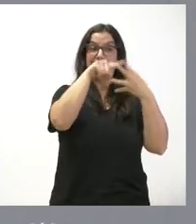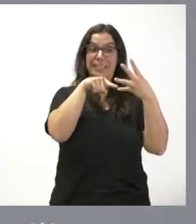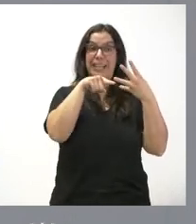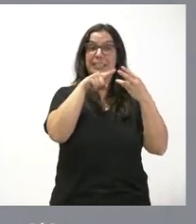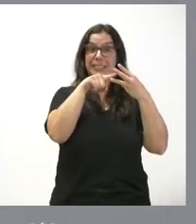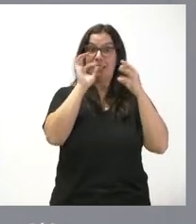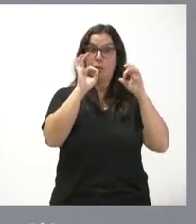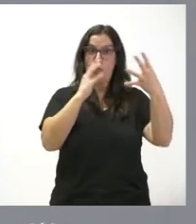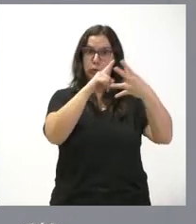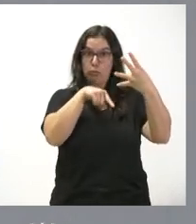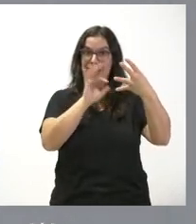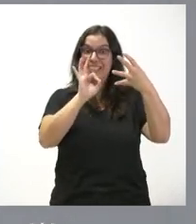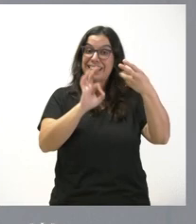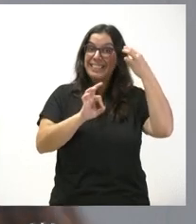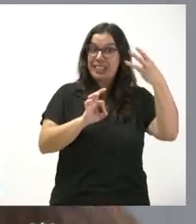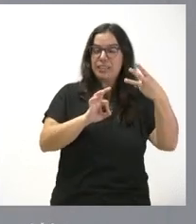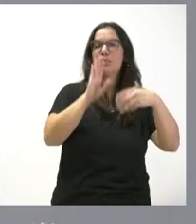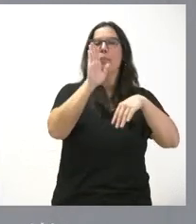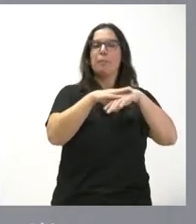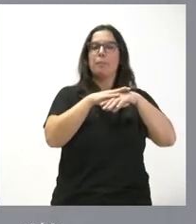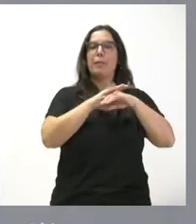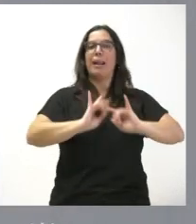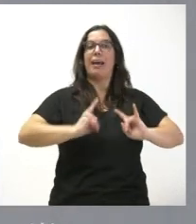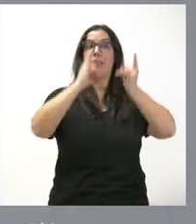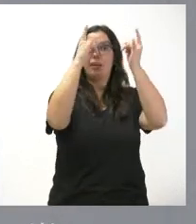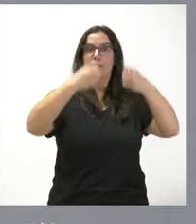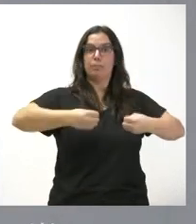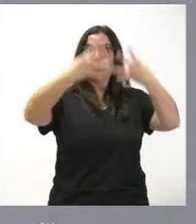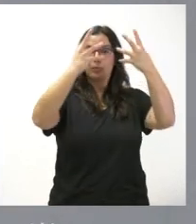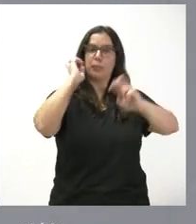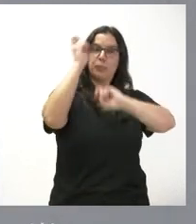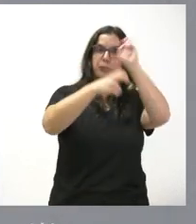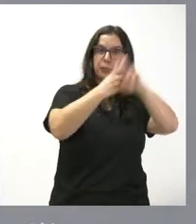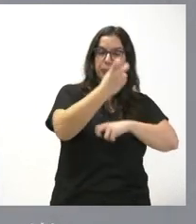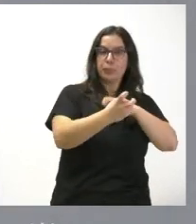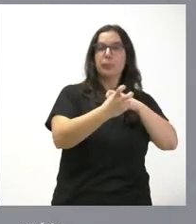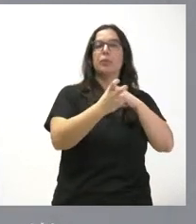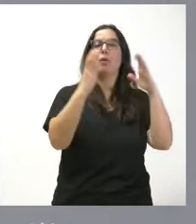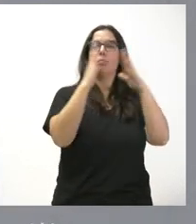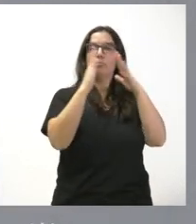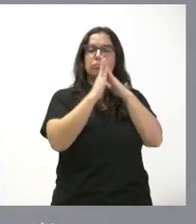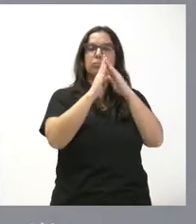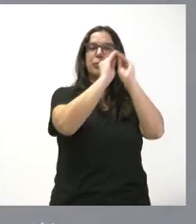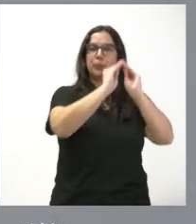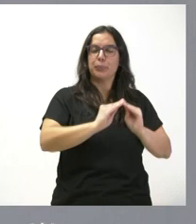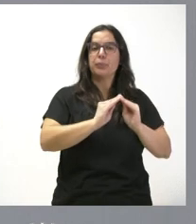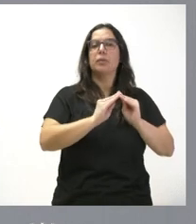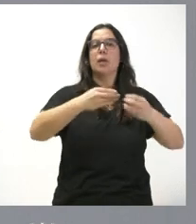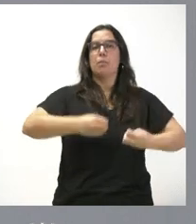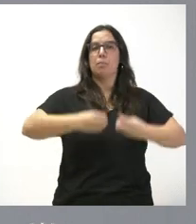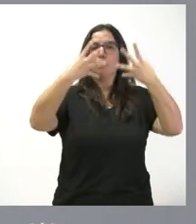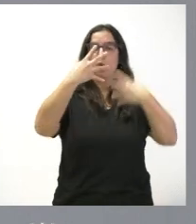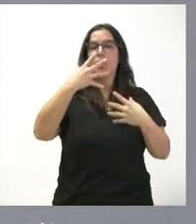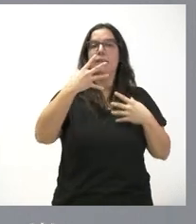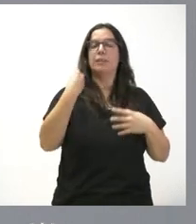en edificios de uso, prioritariamente residencial, viviendas, urbanización y reurbanización en los bloques de